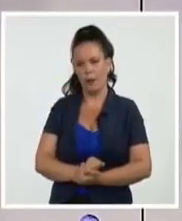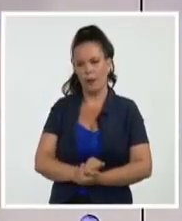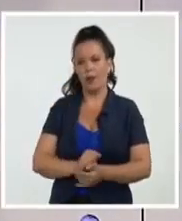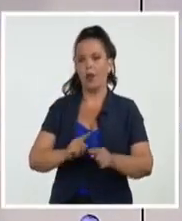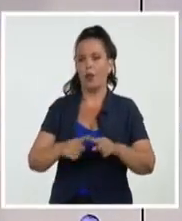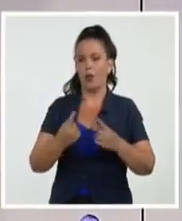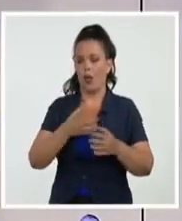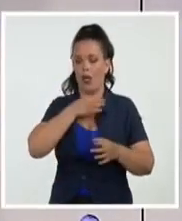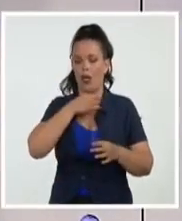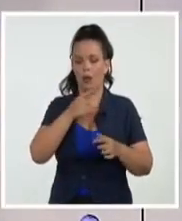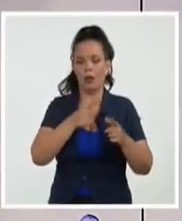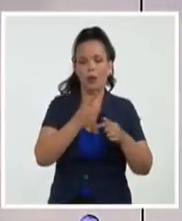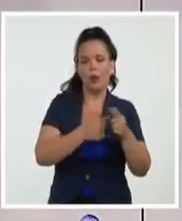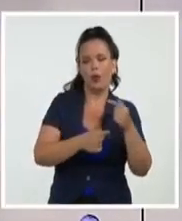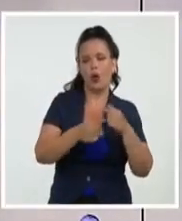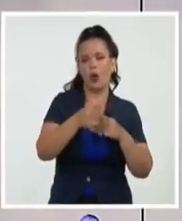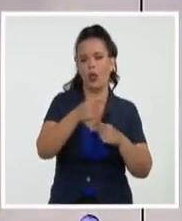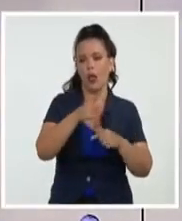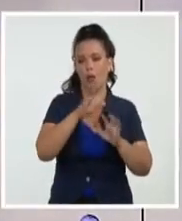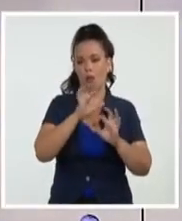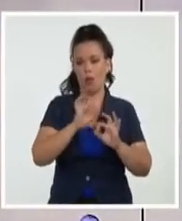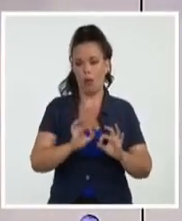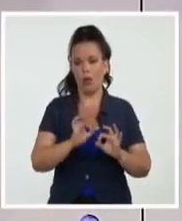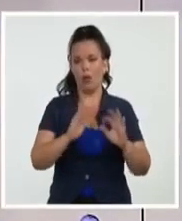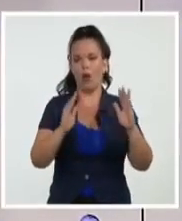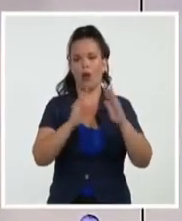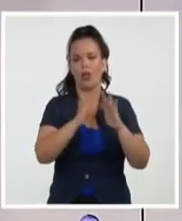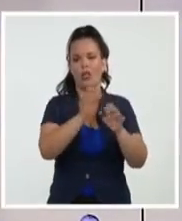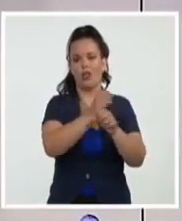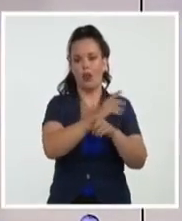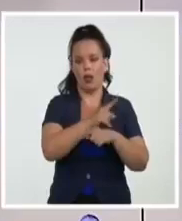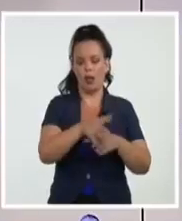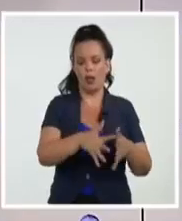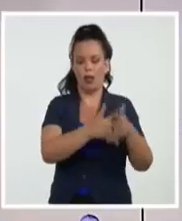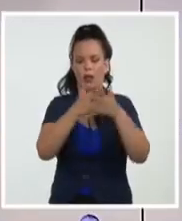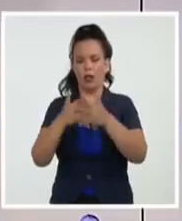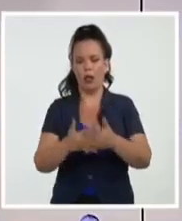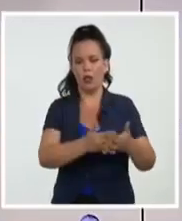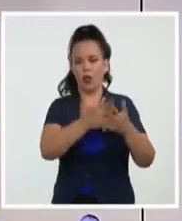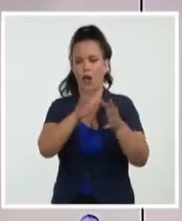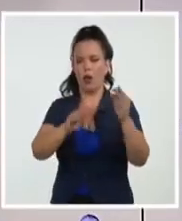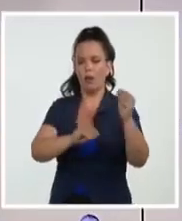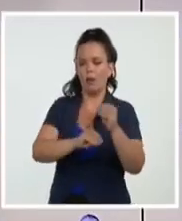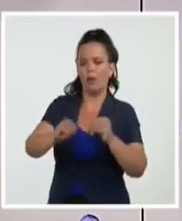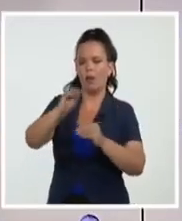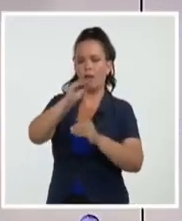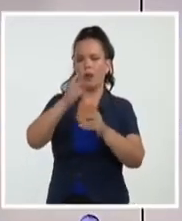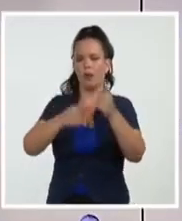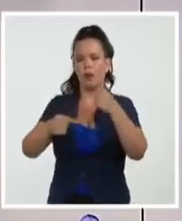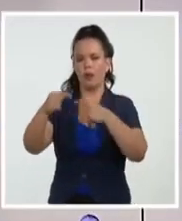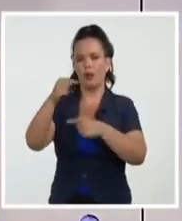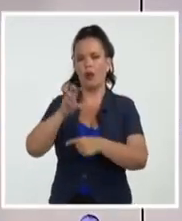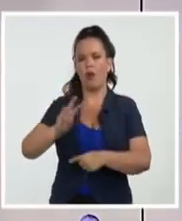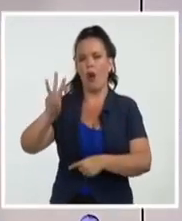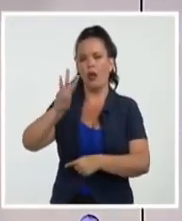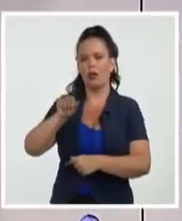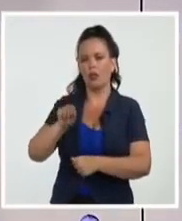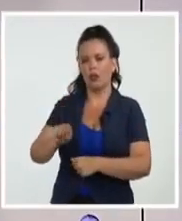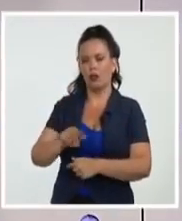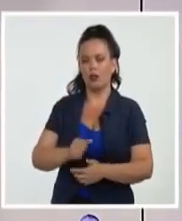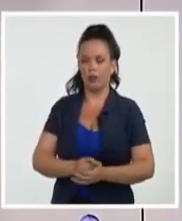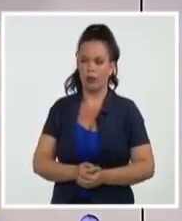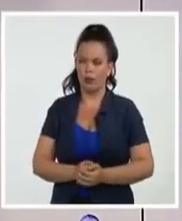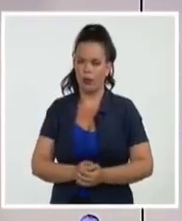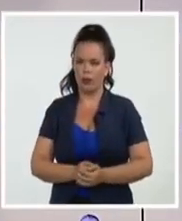de la Casa Blanca demócrata a convertirse en una de las principales prioridades de Washington en materia de política exterior.